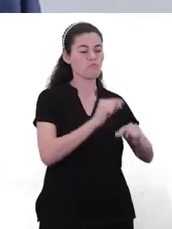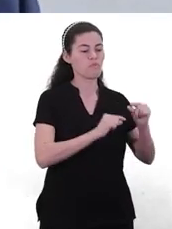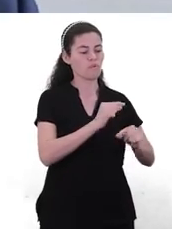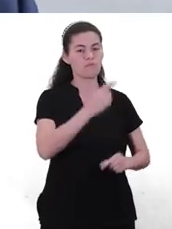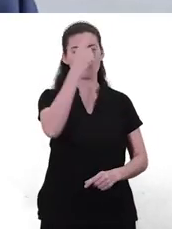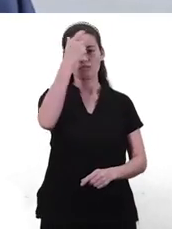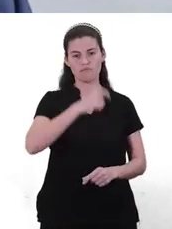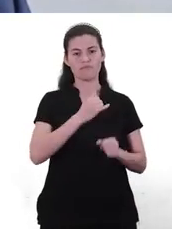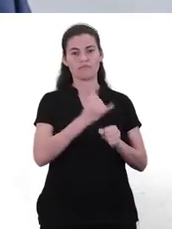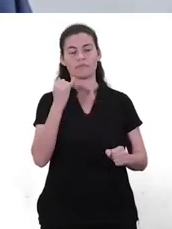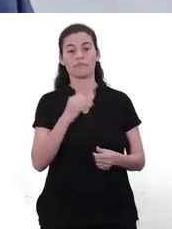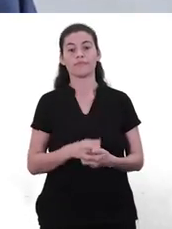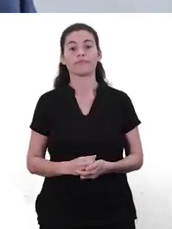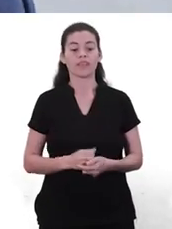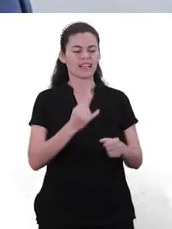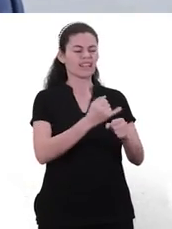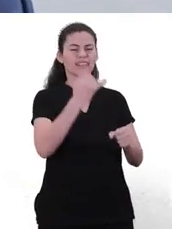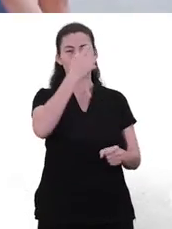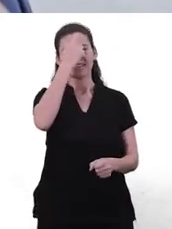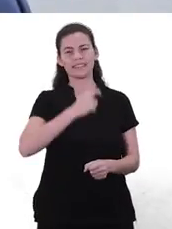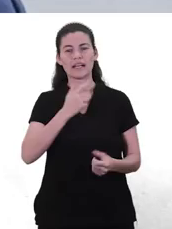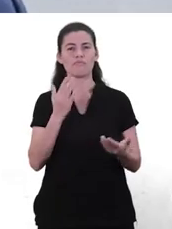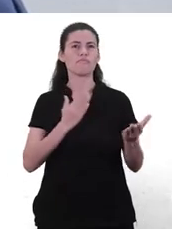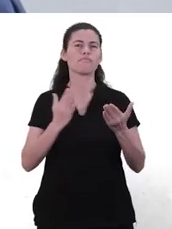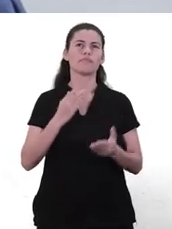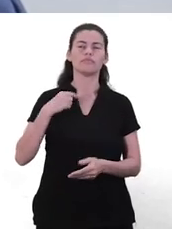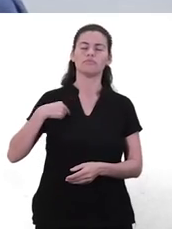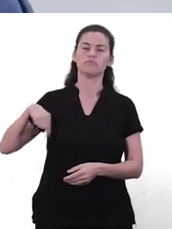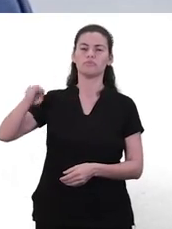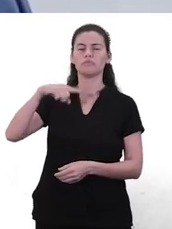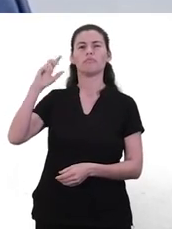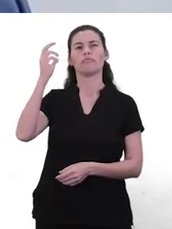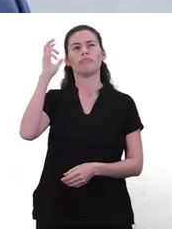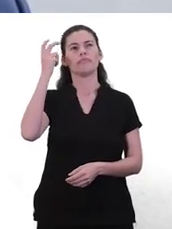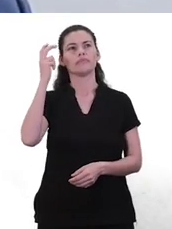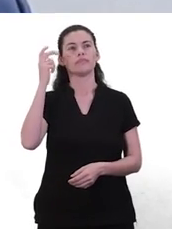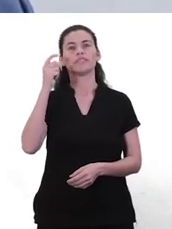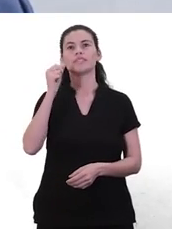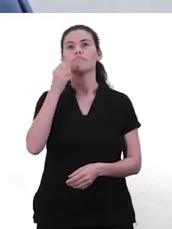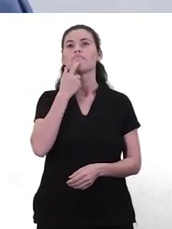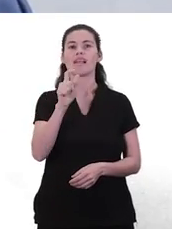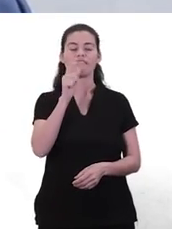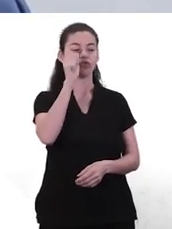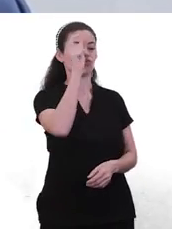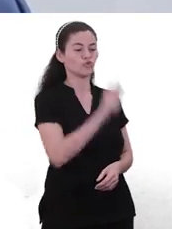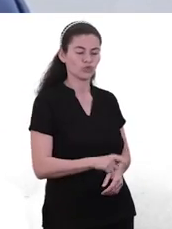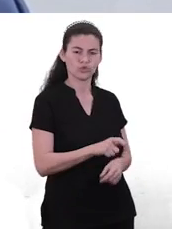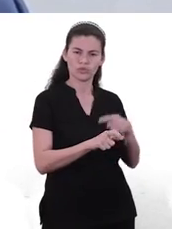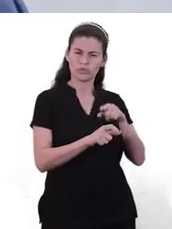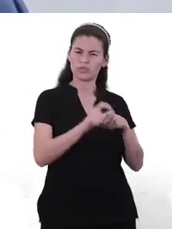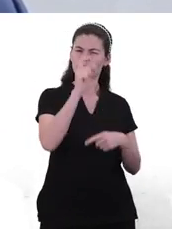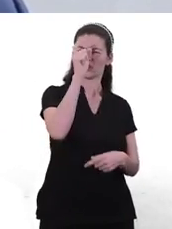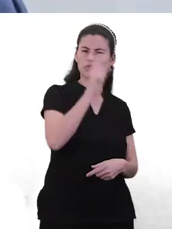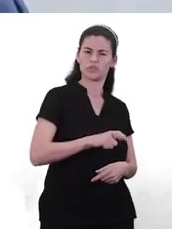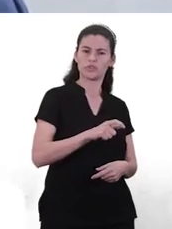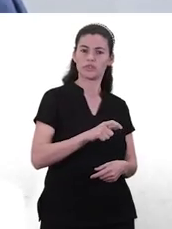para que ellos puedan? Porque la autonomía es una cuestión, un preconcepto que tenemos en autonomía es lo puedo hacer solo, ¿verdad? Pero lo puedo hacer